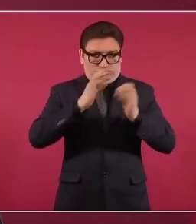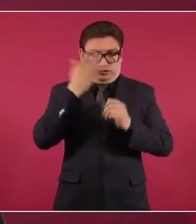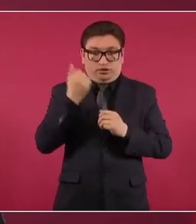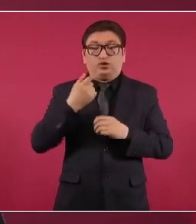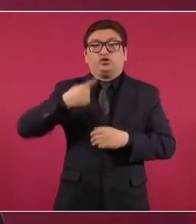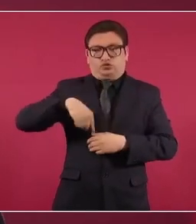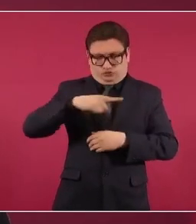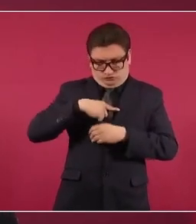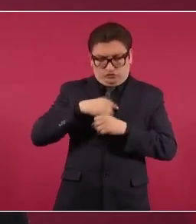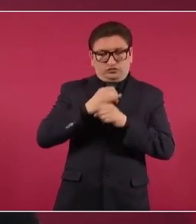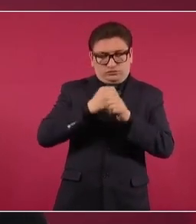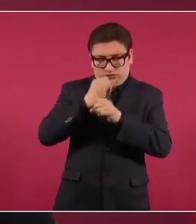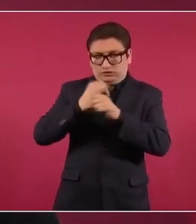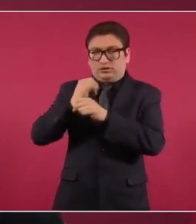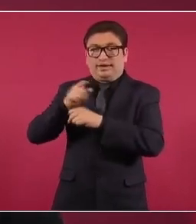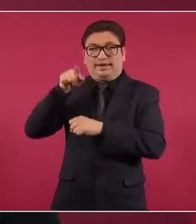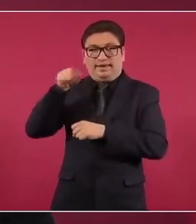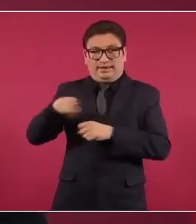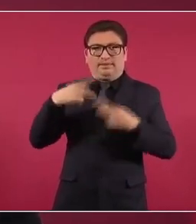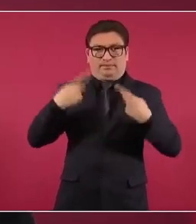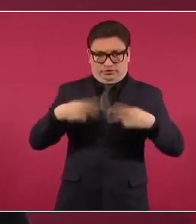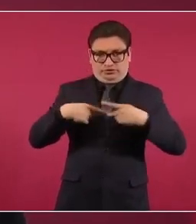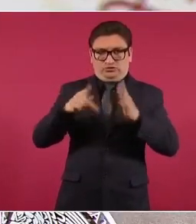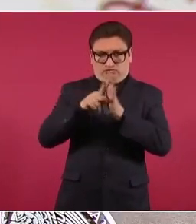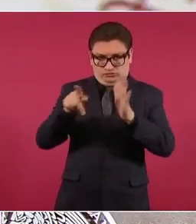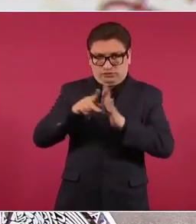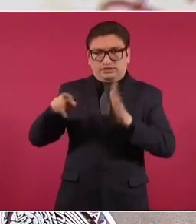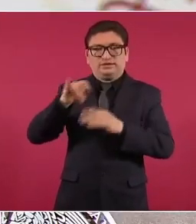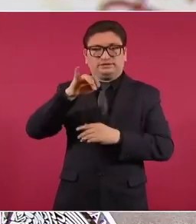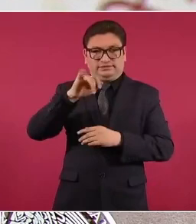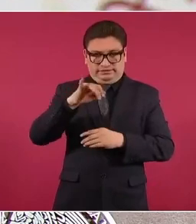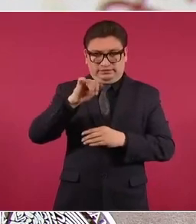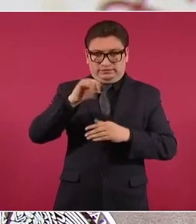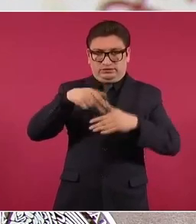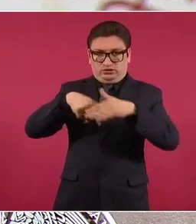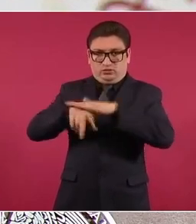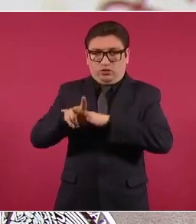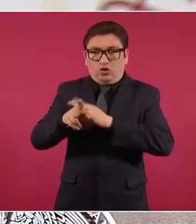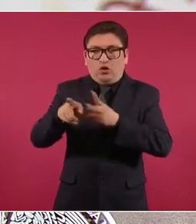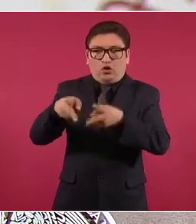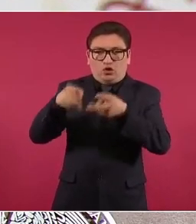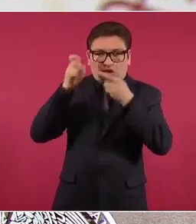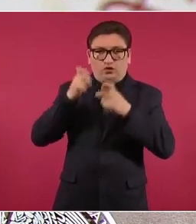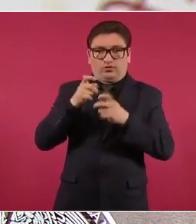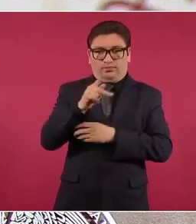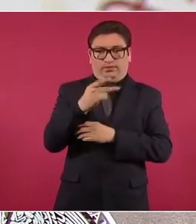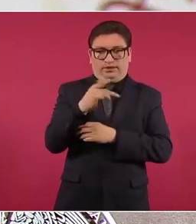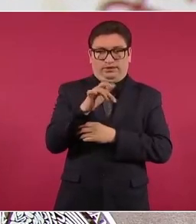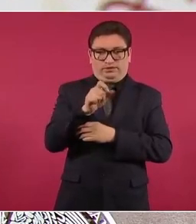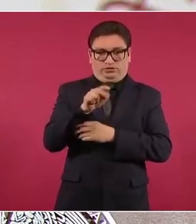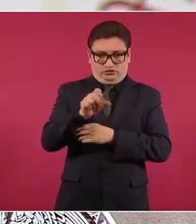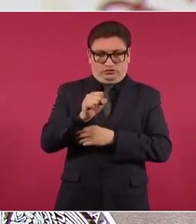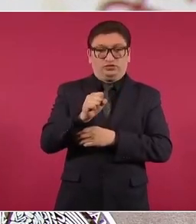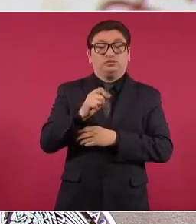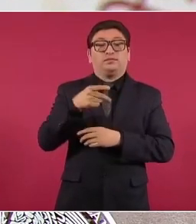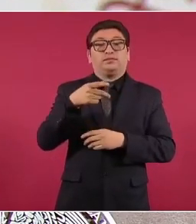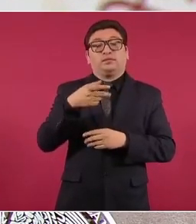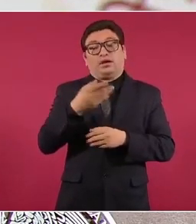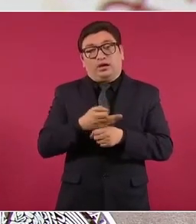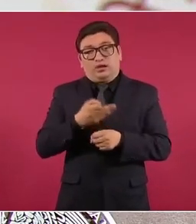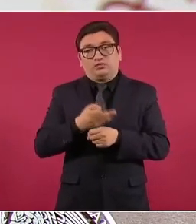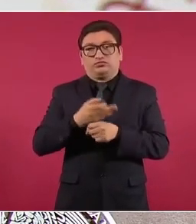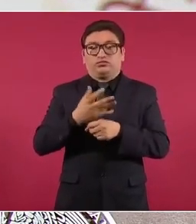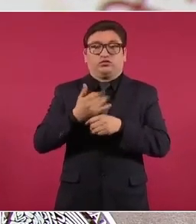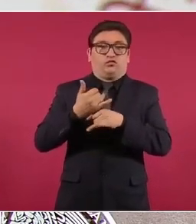alta confianza que estas personas fueron hackeadas con el software espía Pegasus. En este momento,